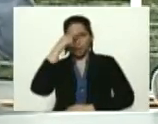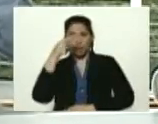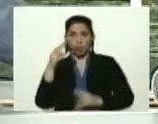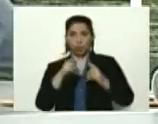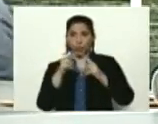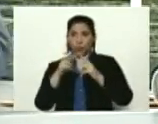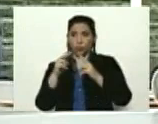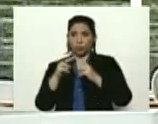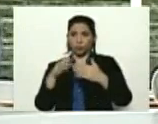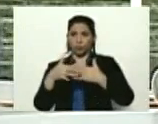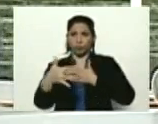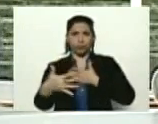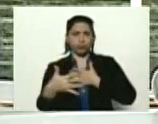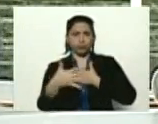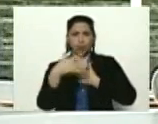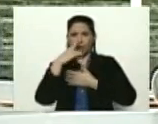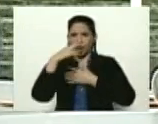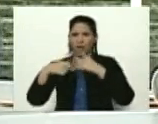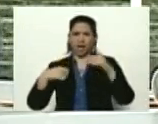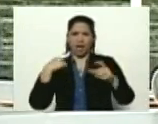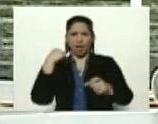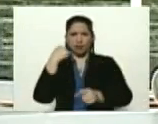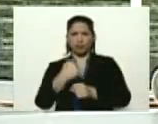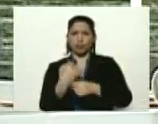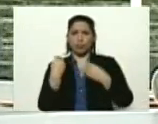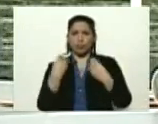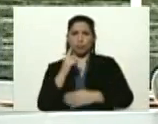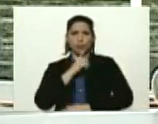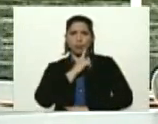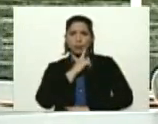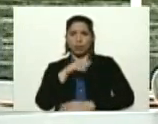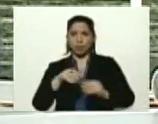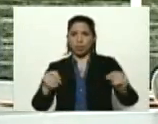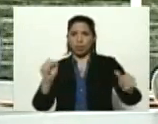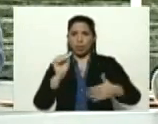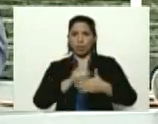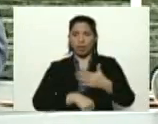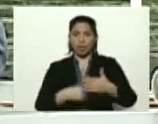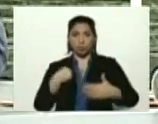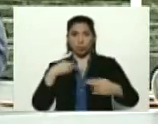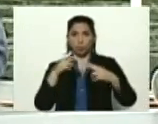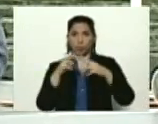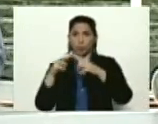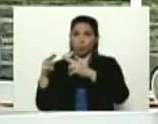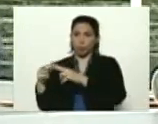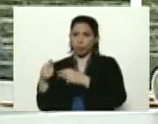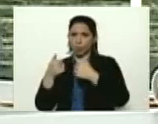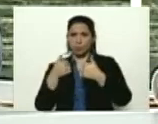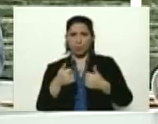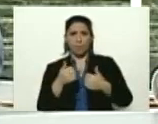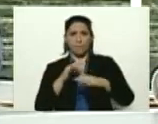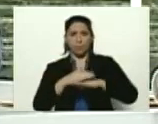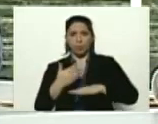durante décadas como tierra de nadie. Conozco muy bien todo eso porque mi infancia,